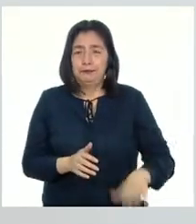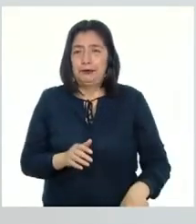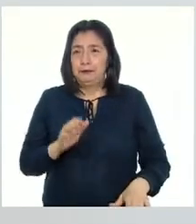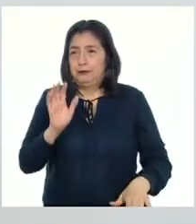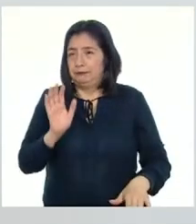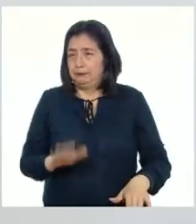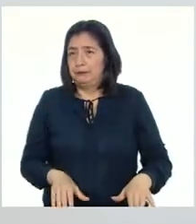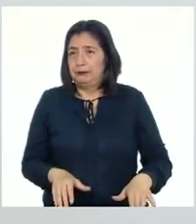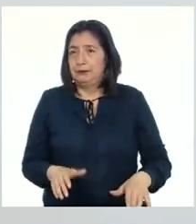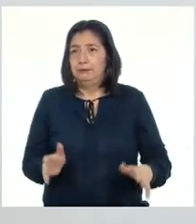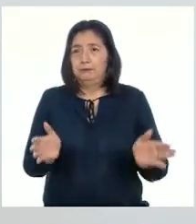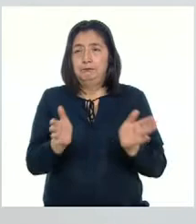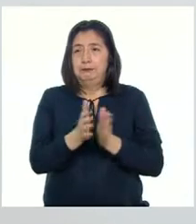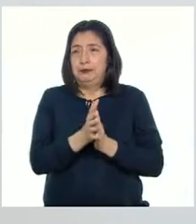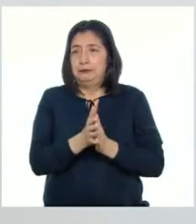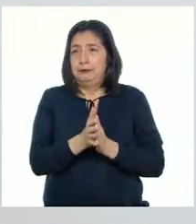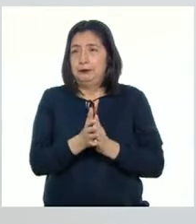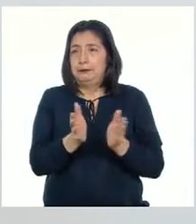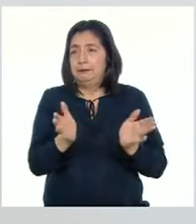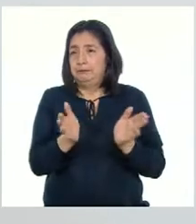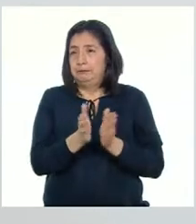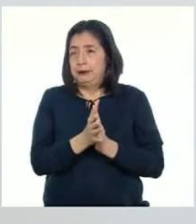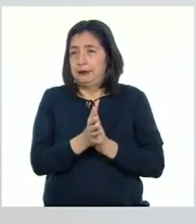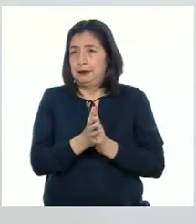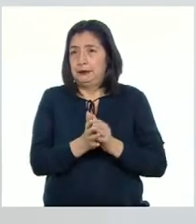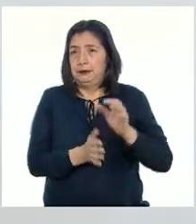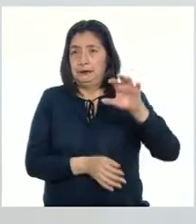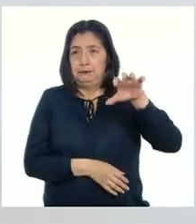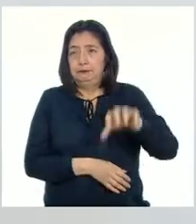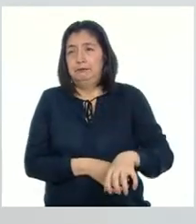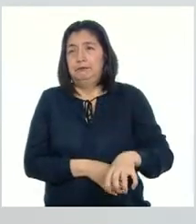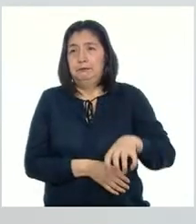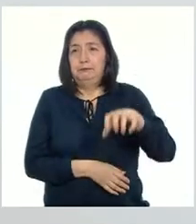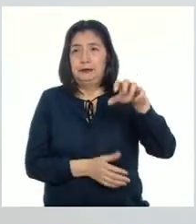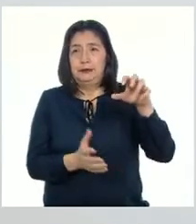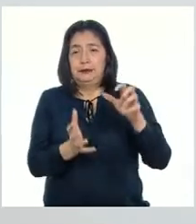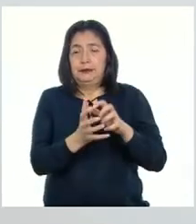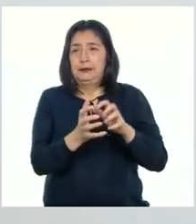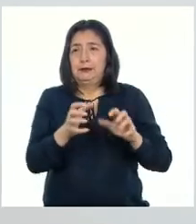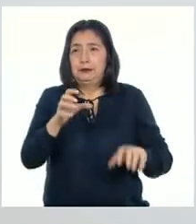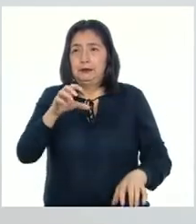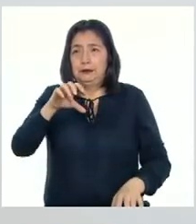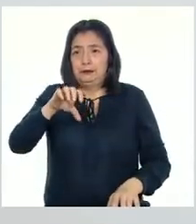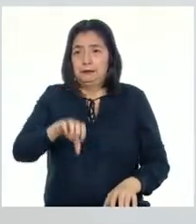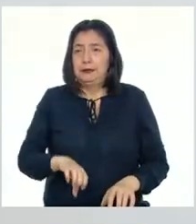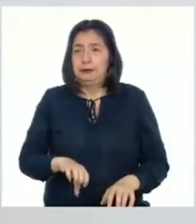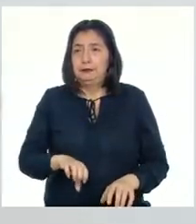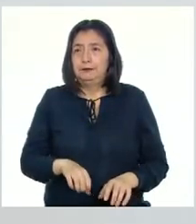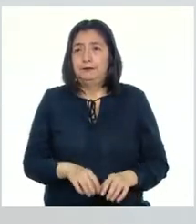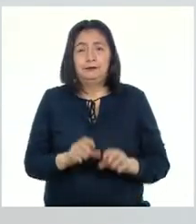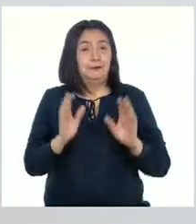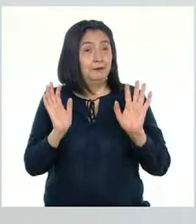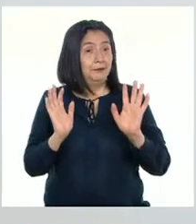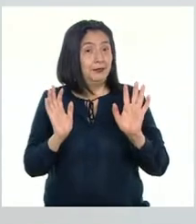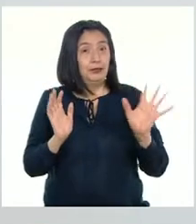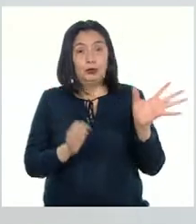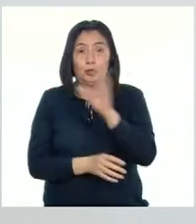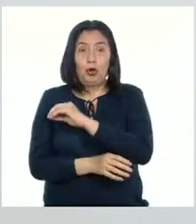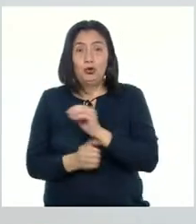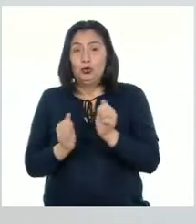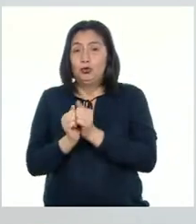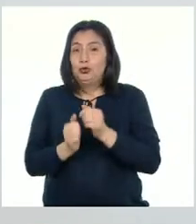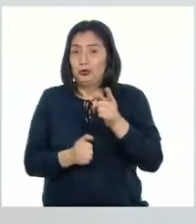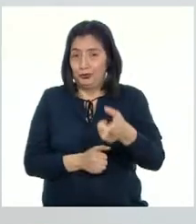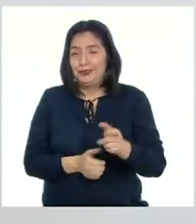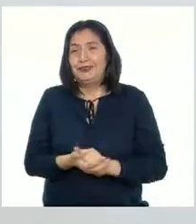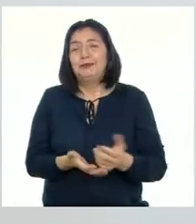Palma Eso Escojo aquí Cambio de mano y que de Toda la secuencia junto